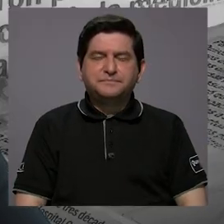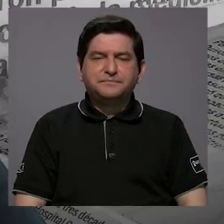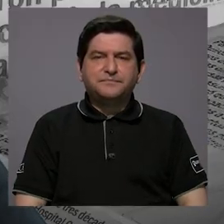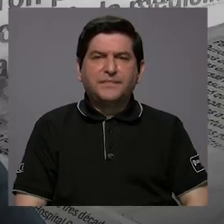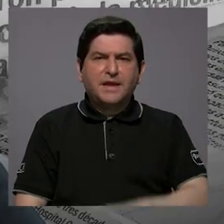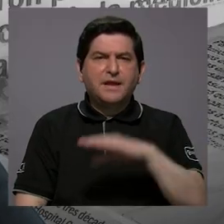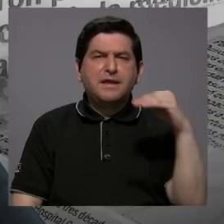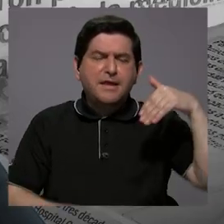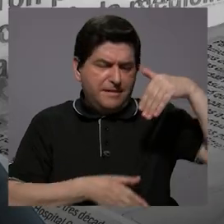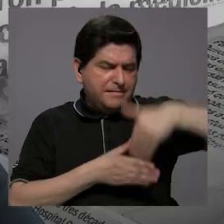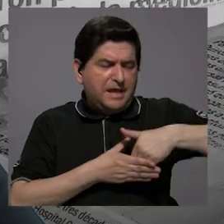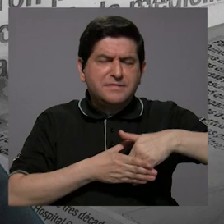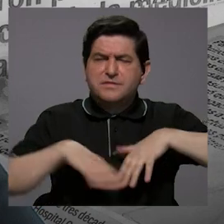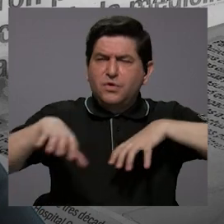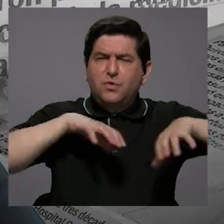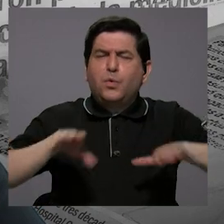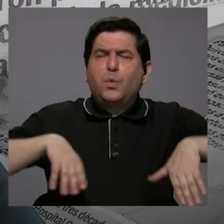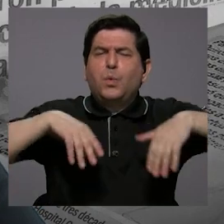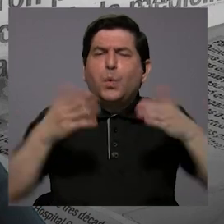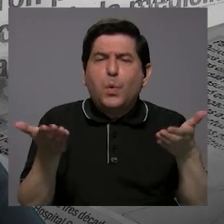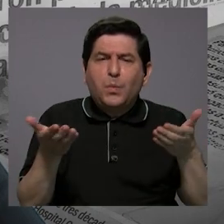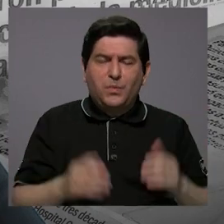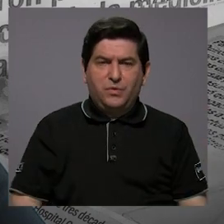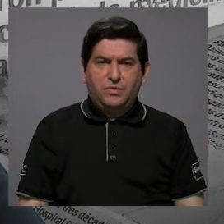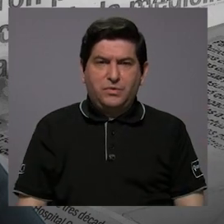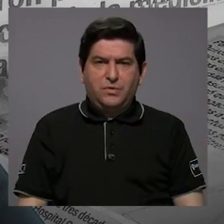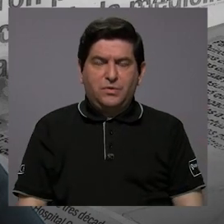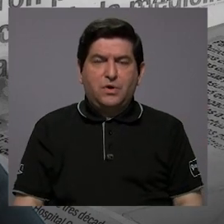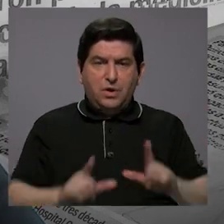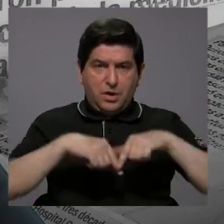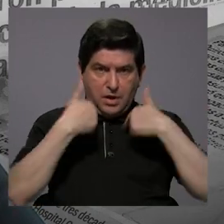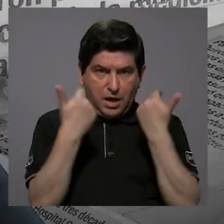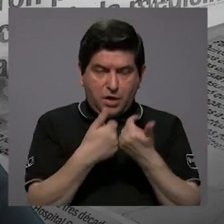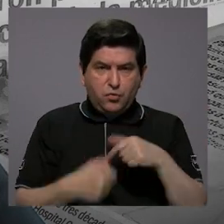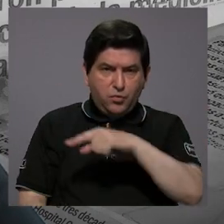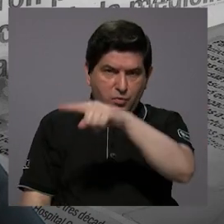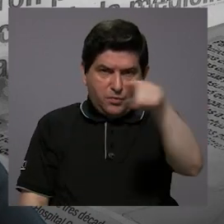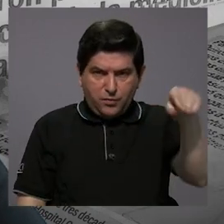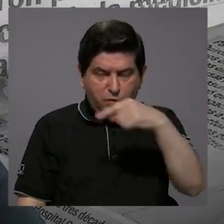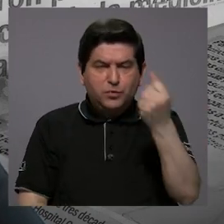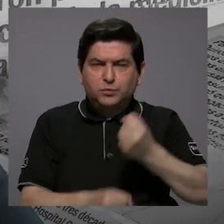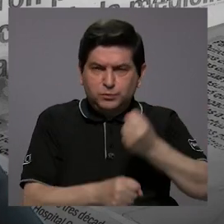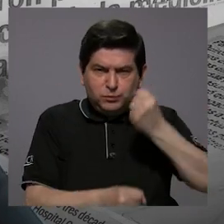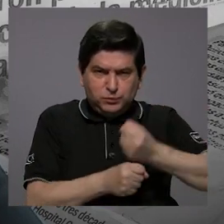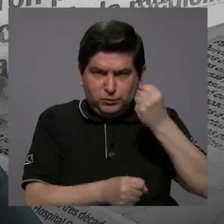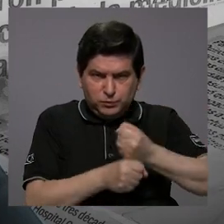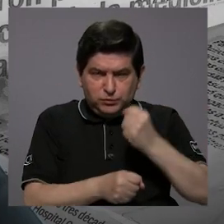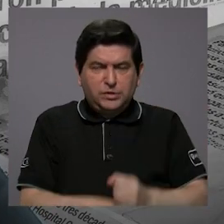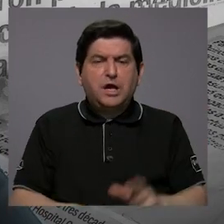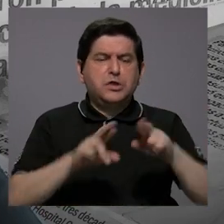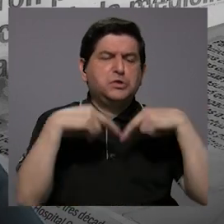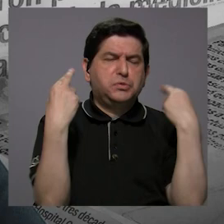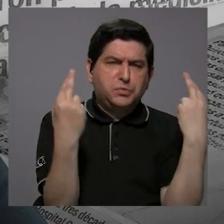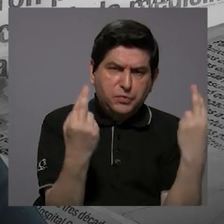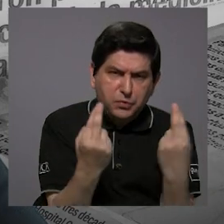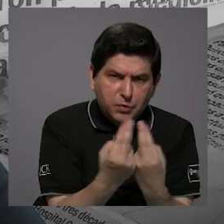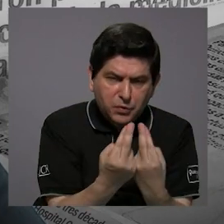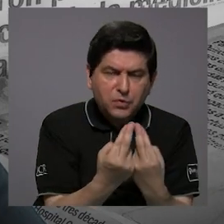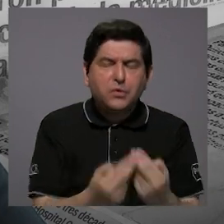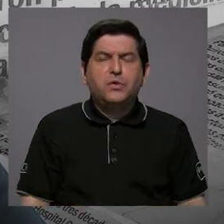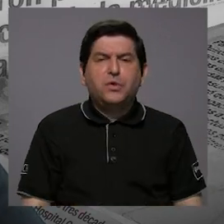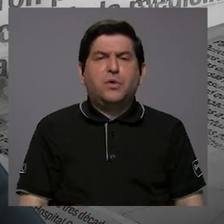está al interno el movimiento? El grupo que ustedes han venido trabajando, se han reunido.